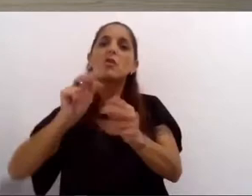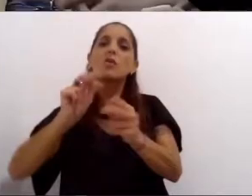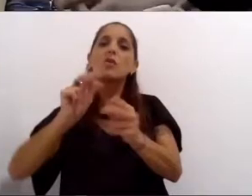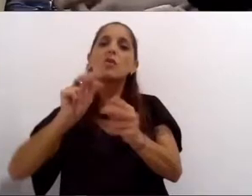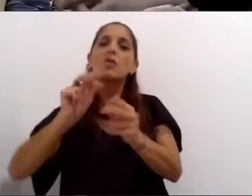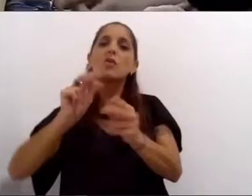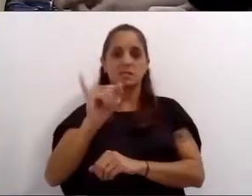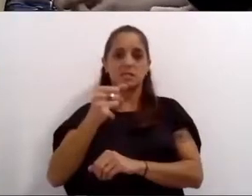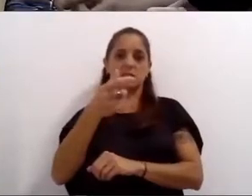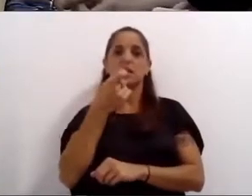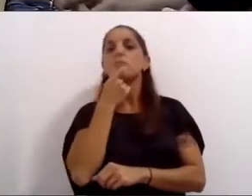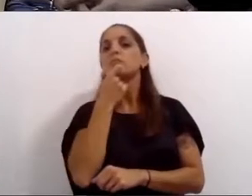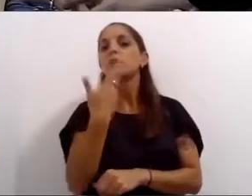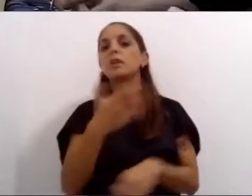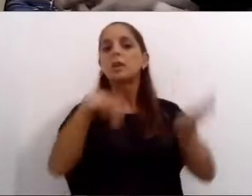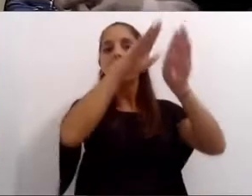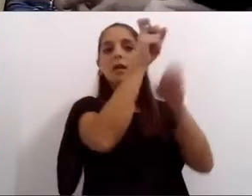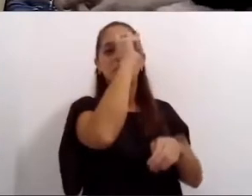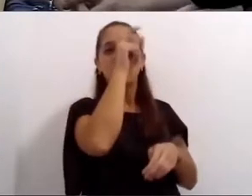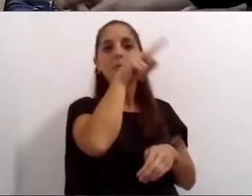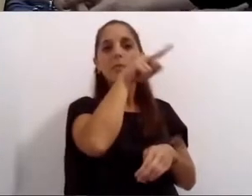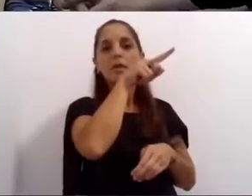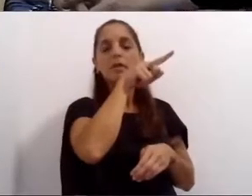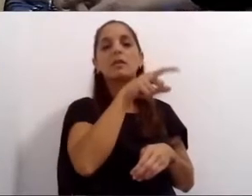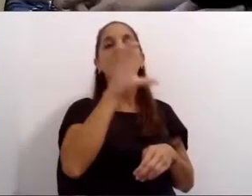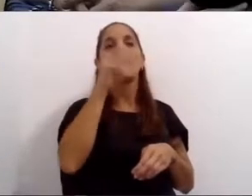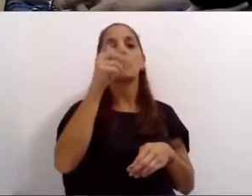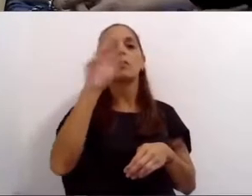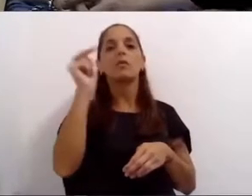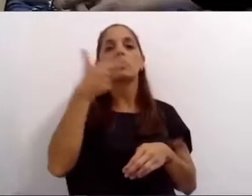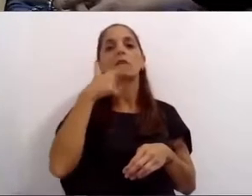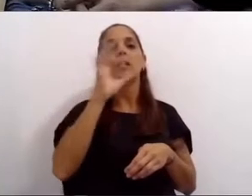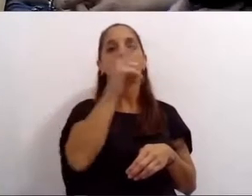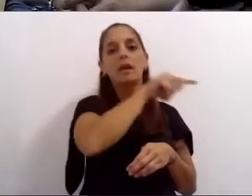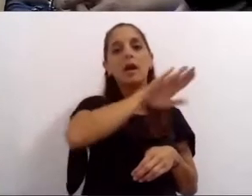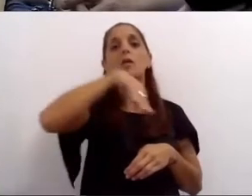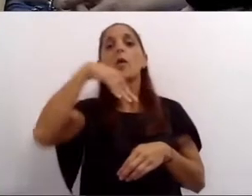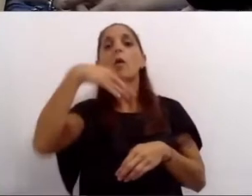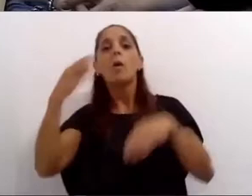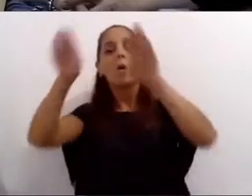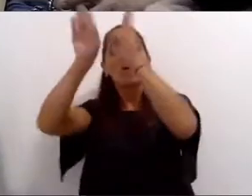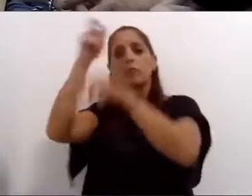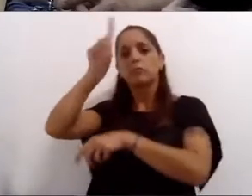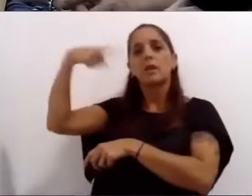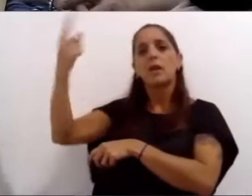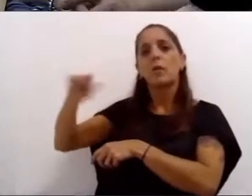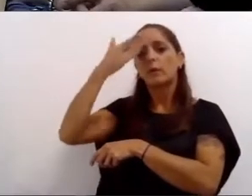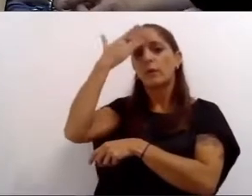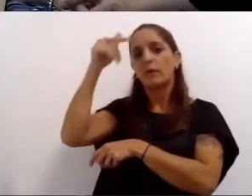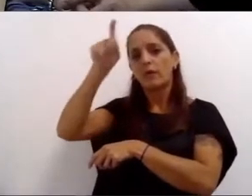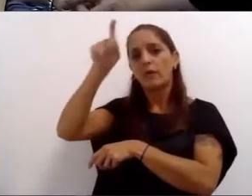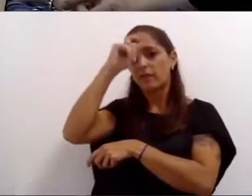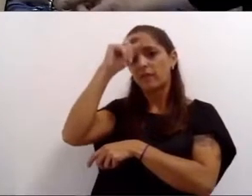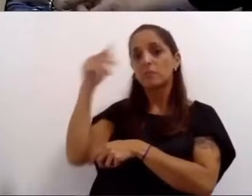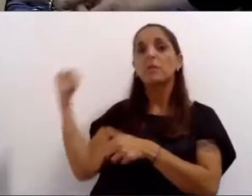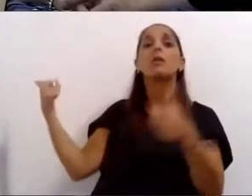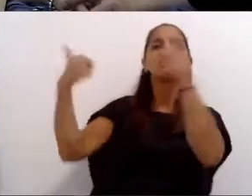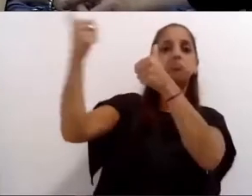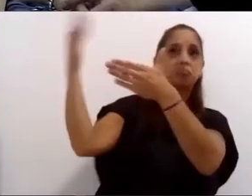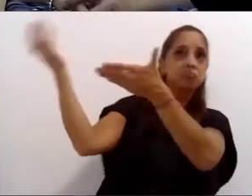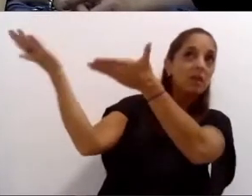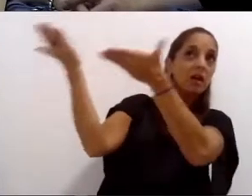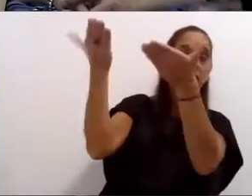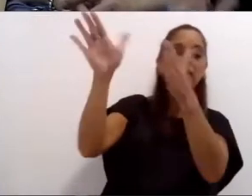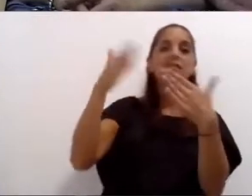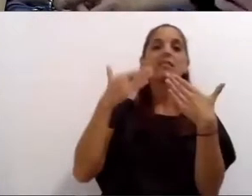médica del Carrasco, y César, enfermero del Centro de Salud del Gaucho, que nos acompañan hoy aquí. De nuevo, gracias.